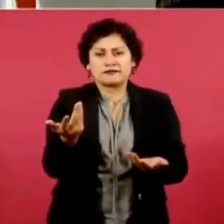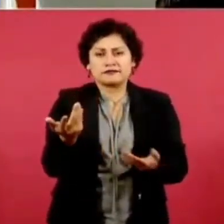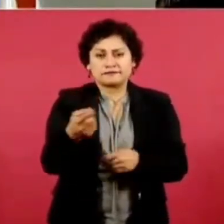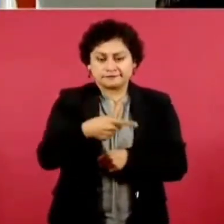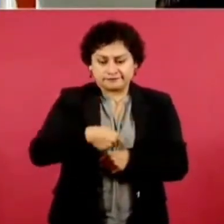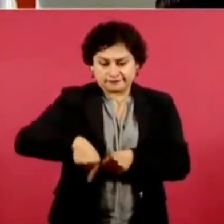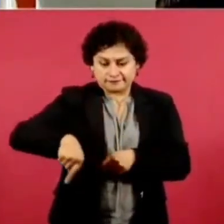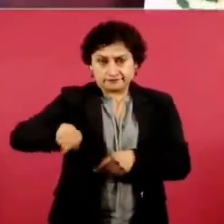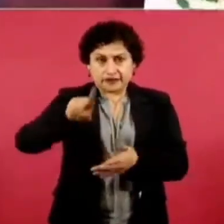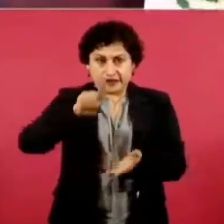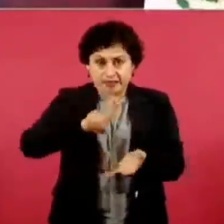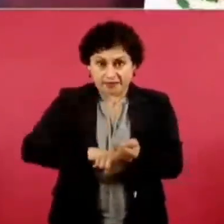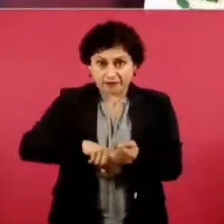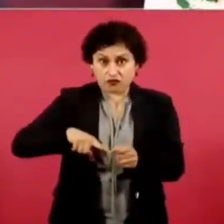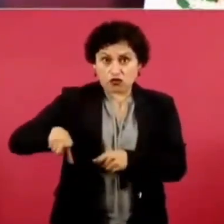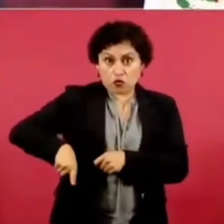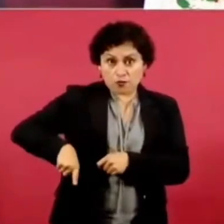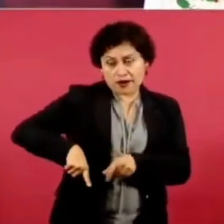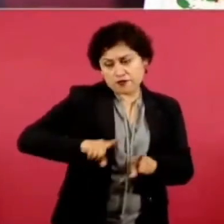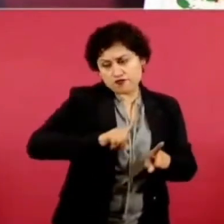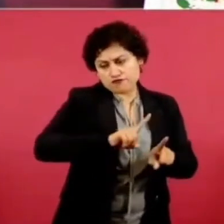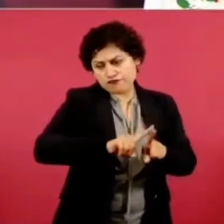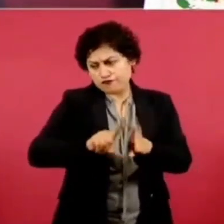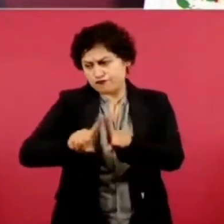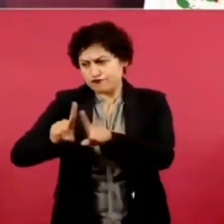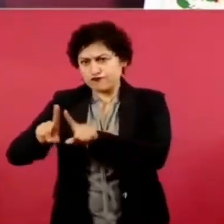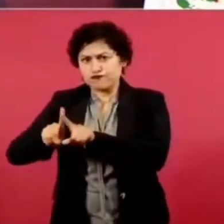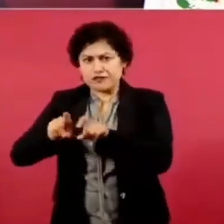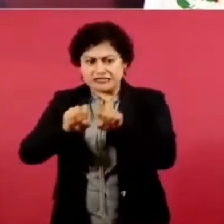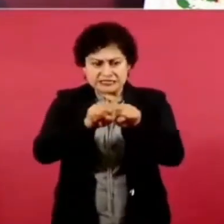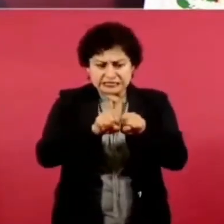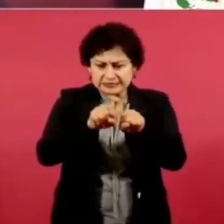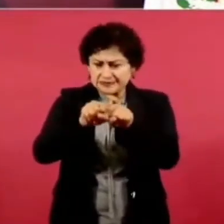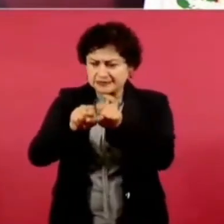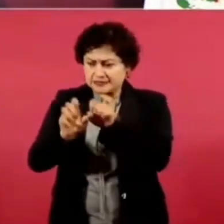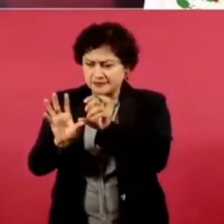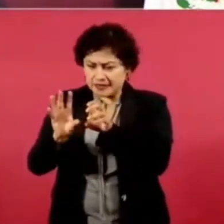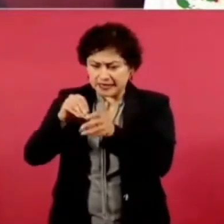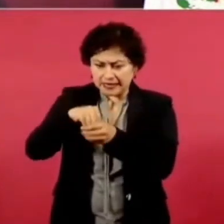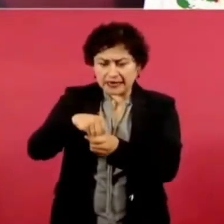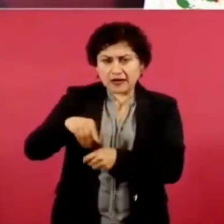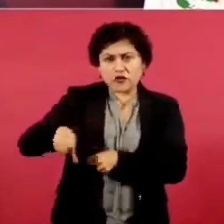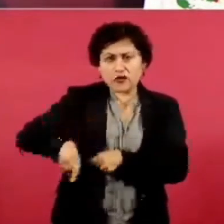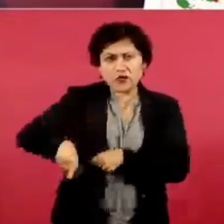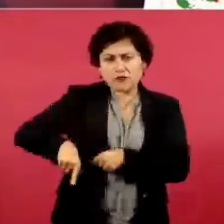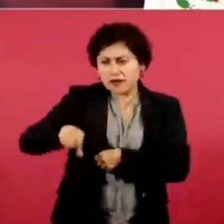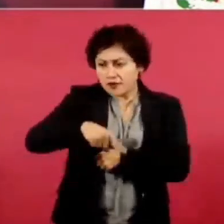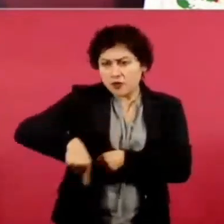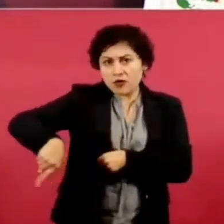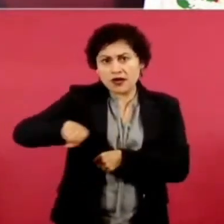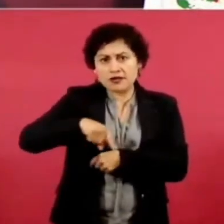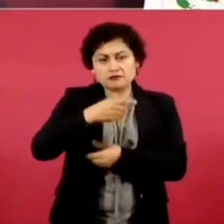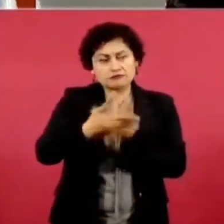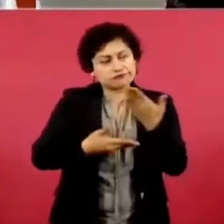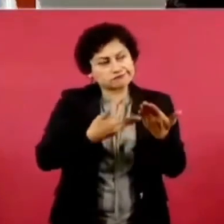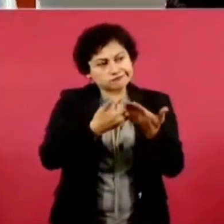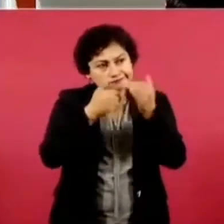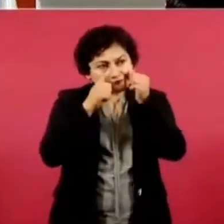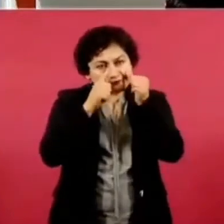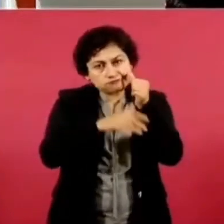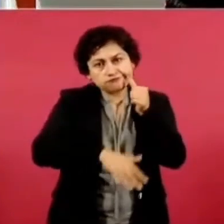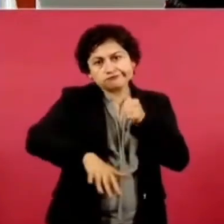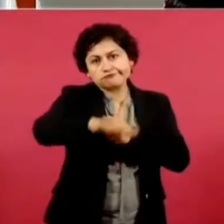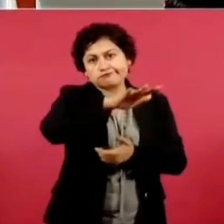servicio del pueblo, pueblo, que el amo sea el pueblo, que se